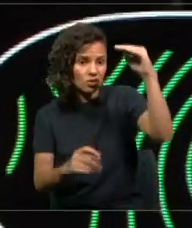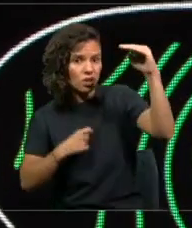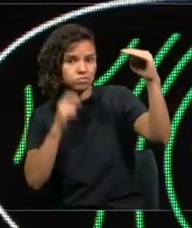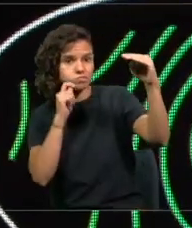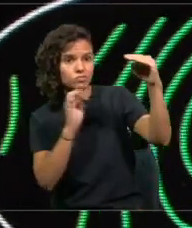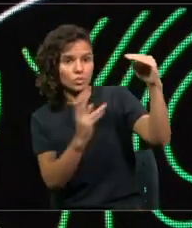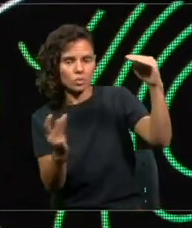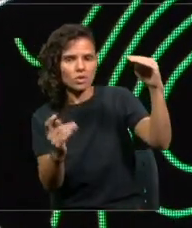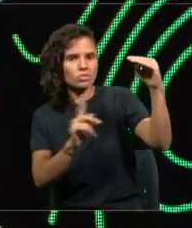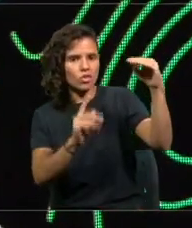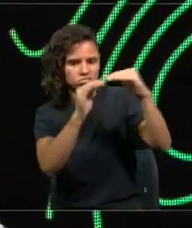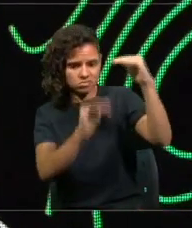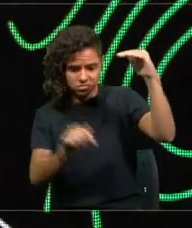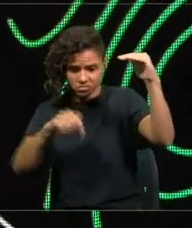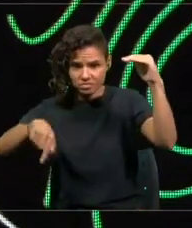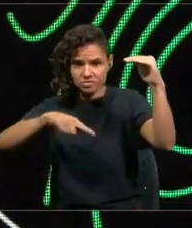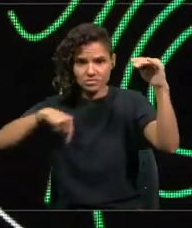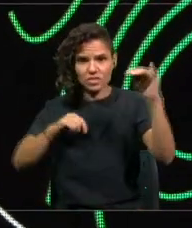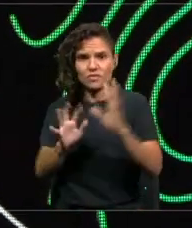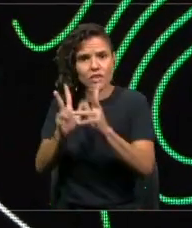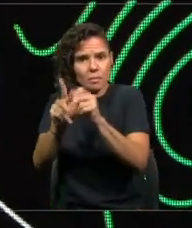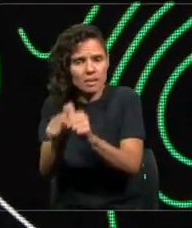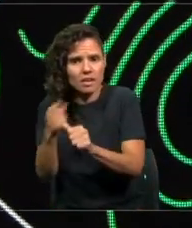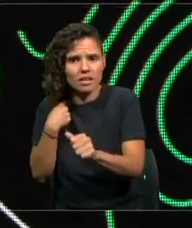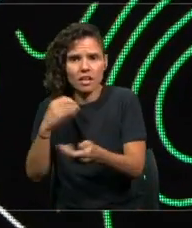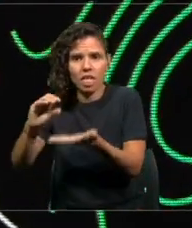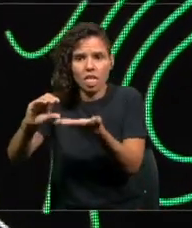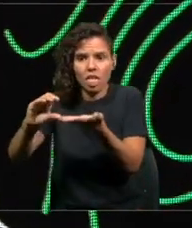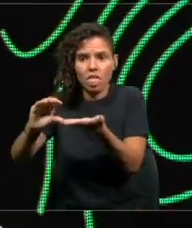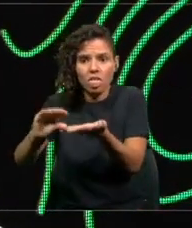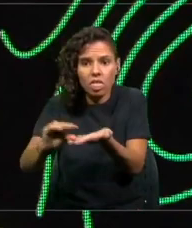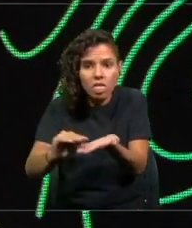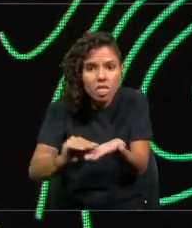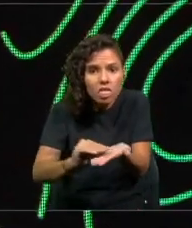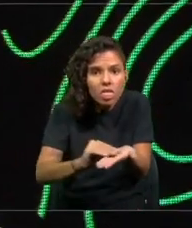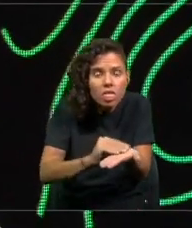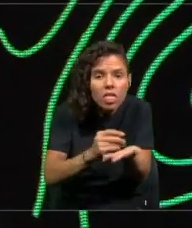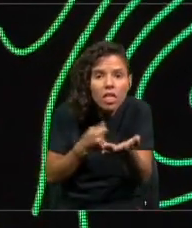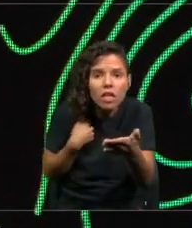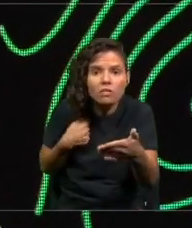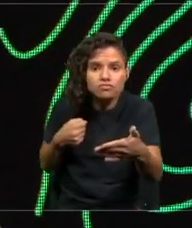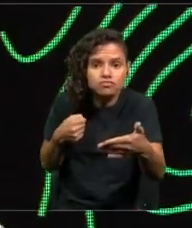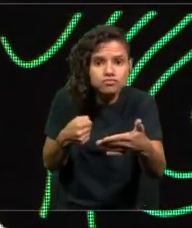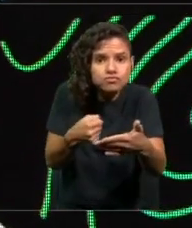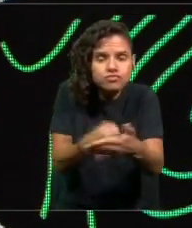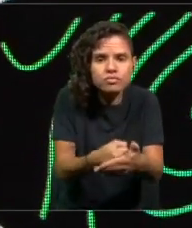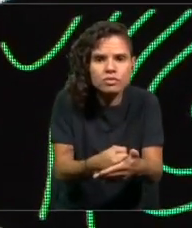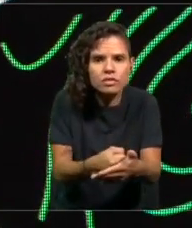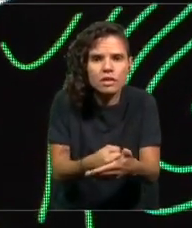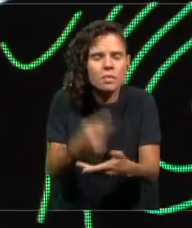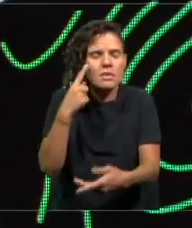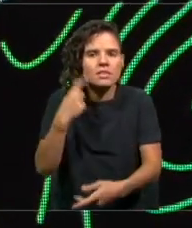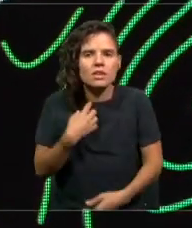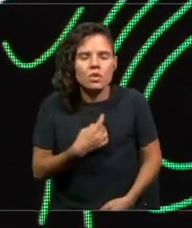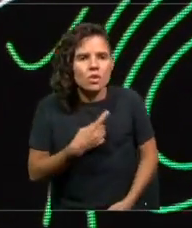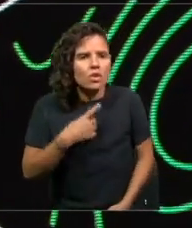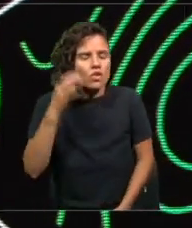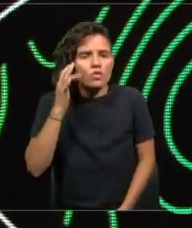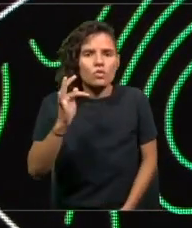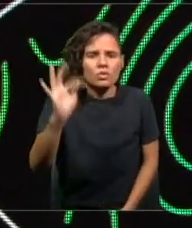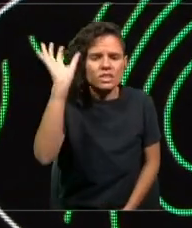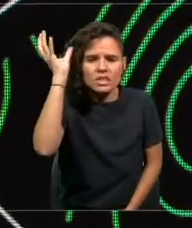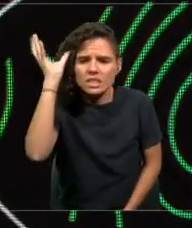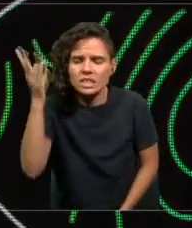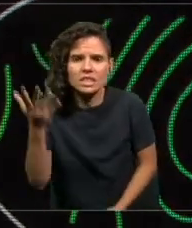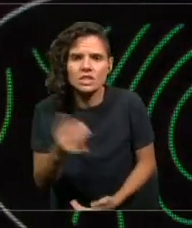es familias que no pueden llegar a fin de mes, es el dolor de no saber si puedes proyectarte hacia mañana porque puede que